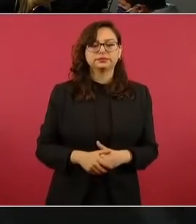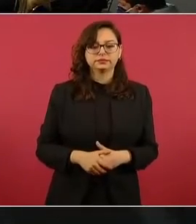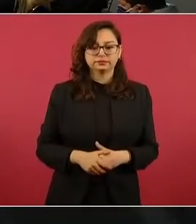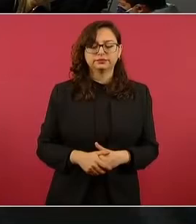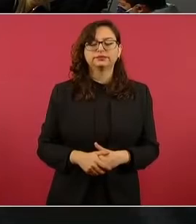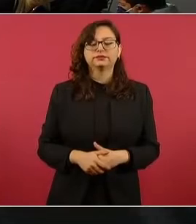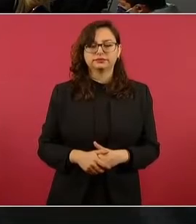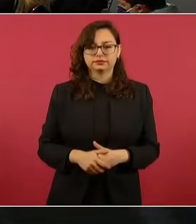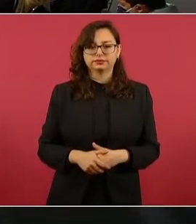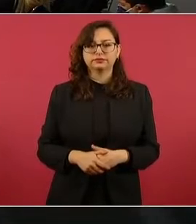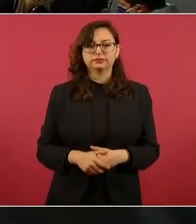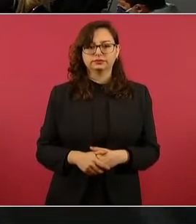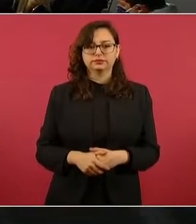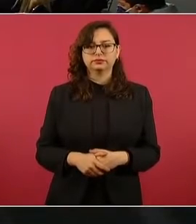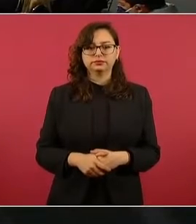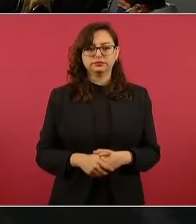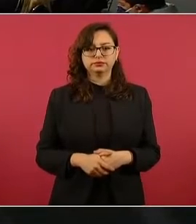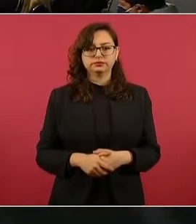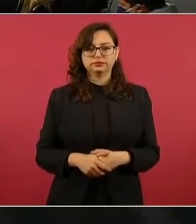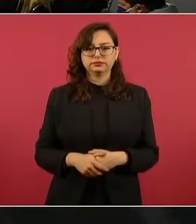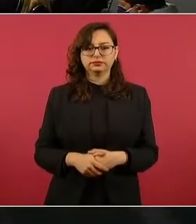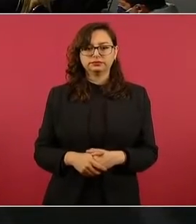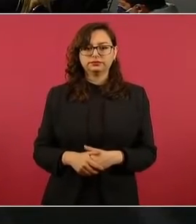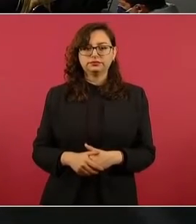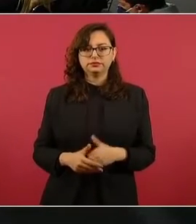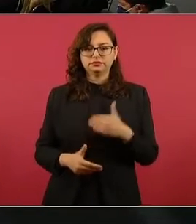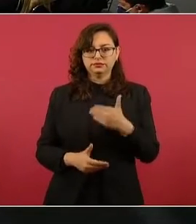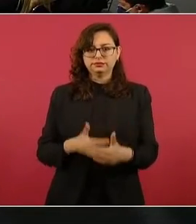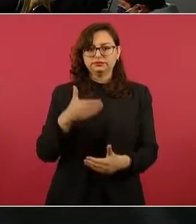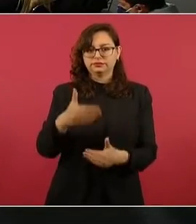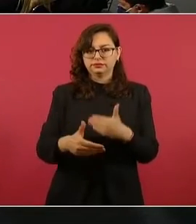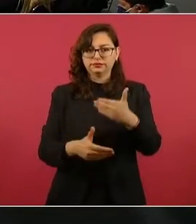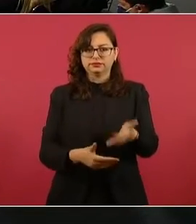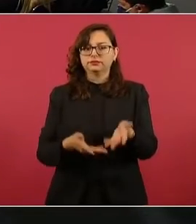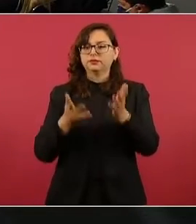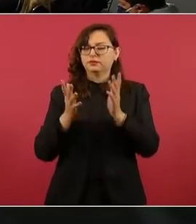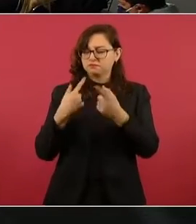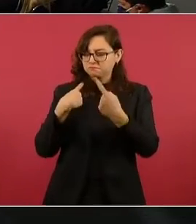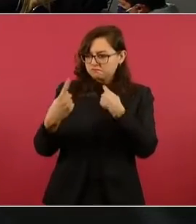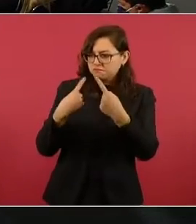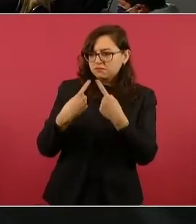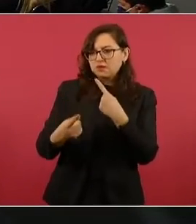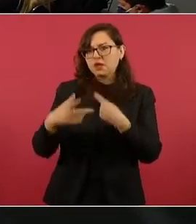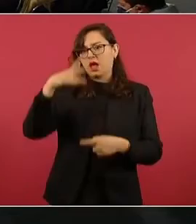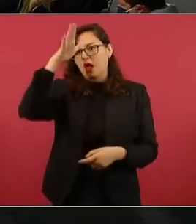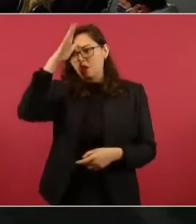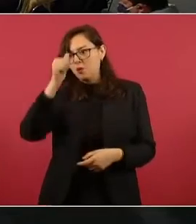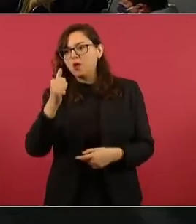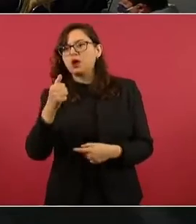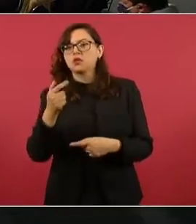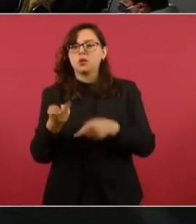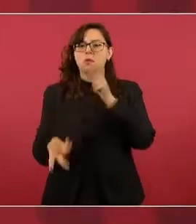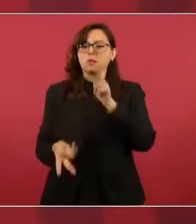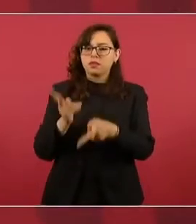ya hay pláticas, acuerdos con los dirigentes